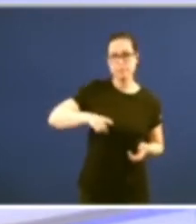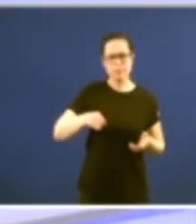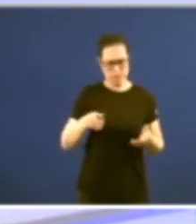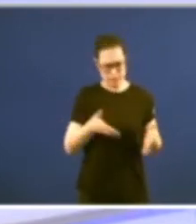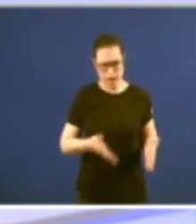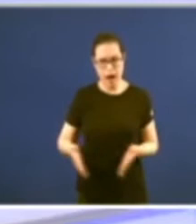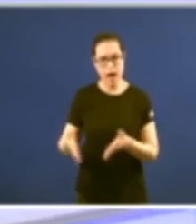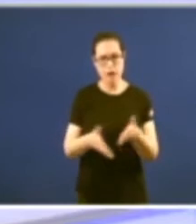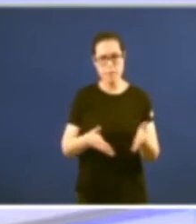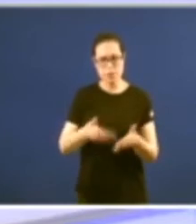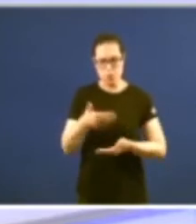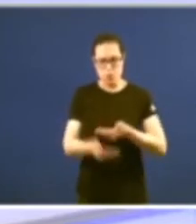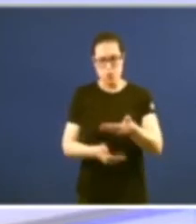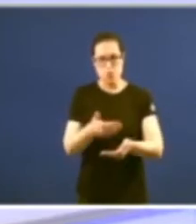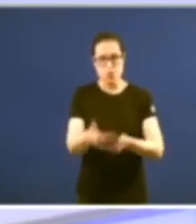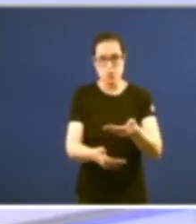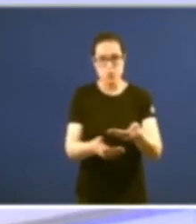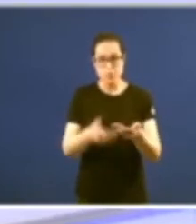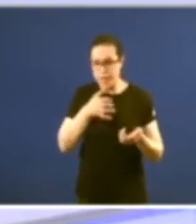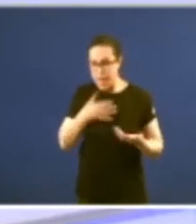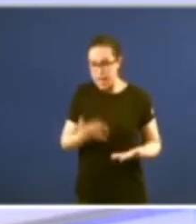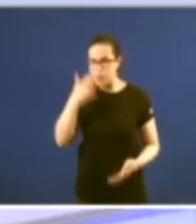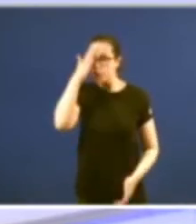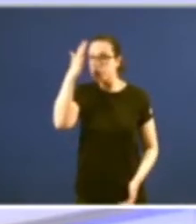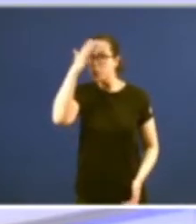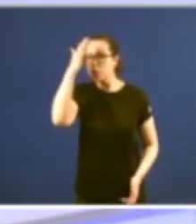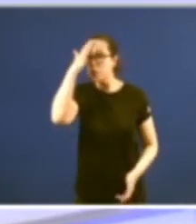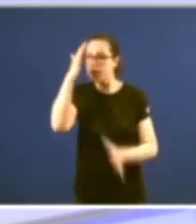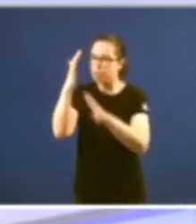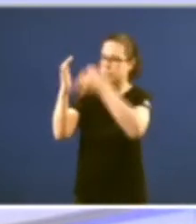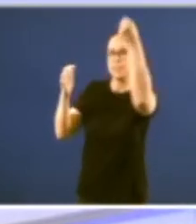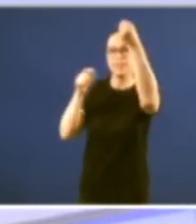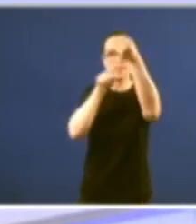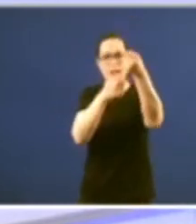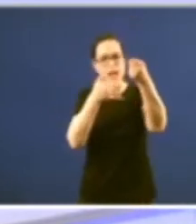e oxala que os soños de hoxe se convertan en realidade tangible moitas gracias